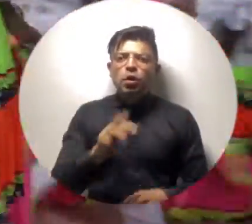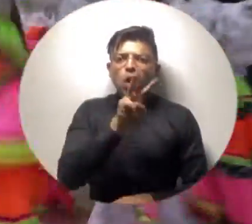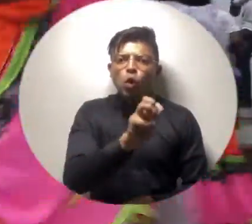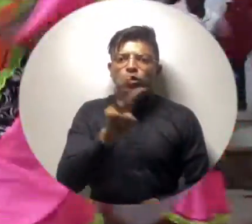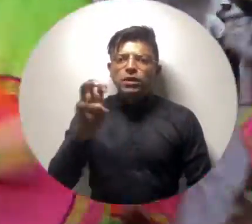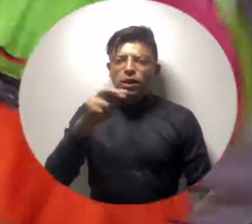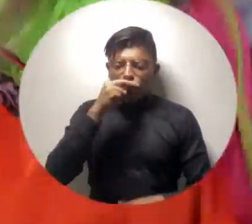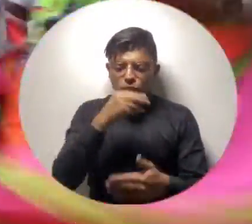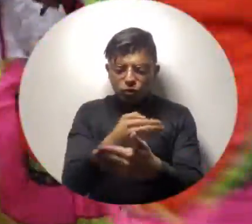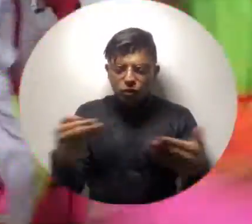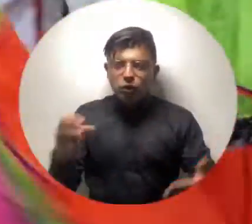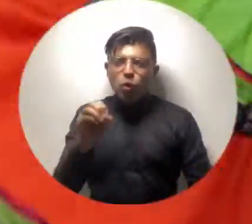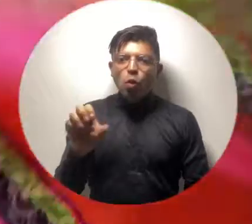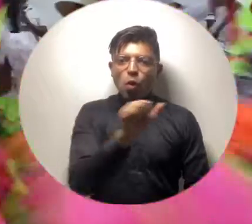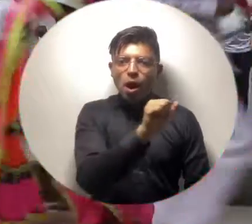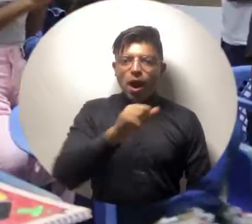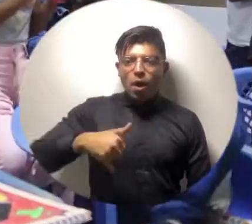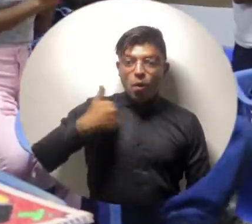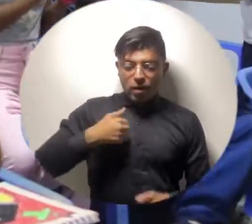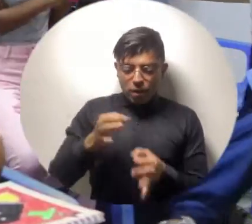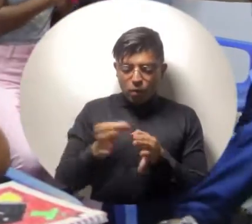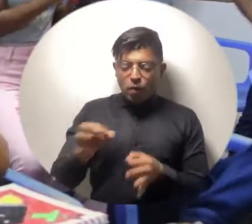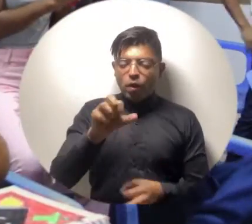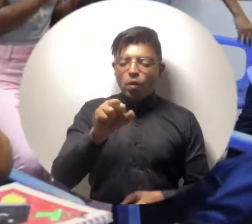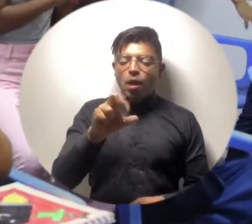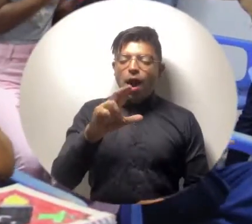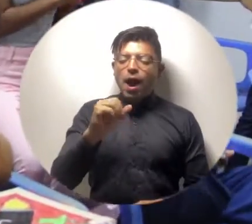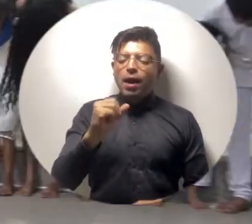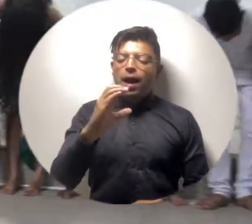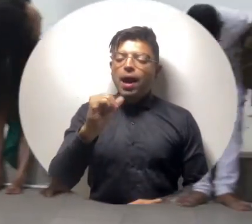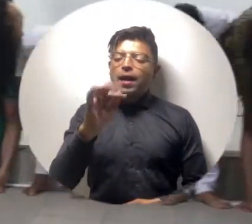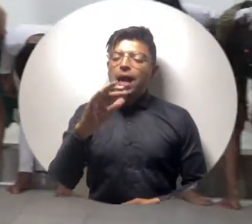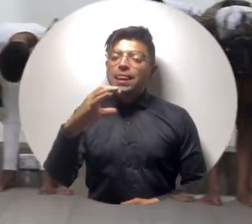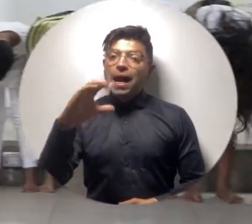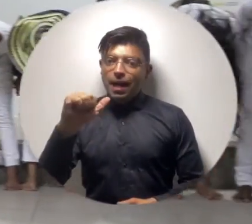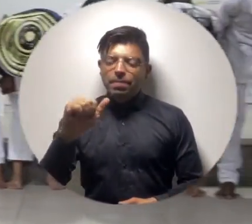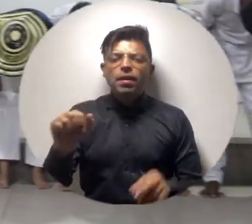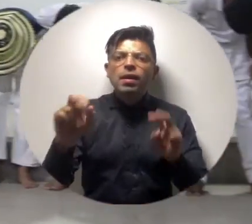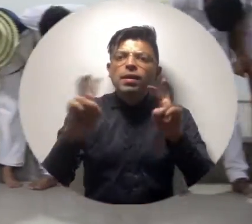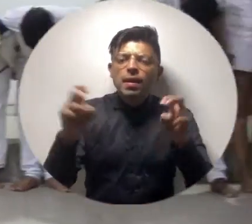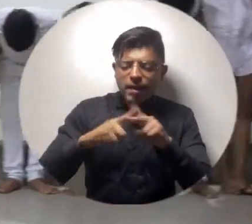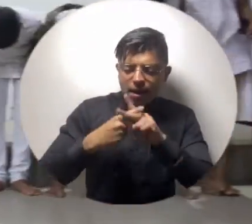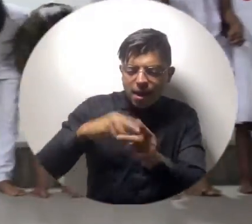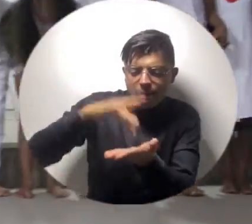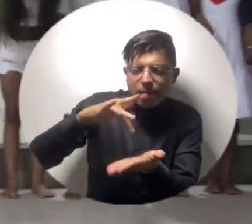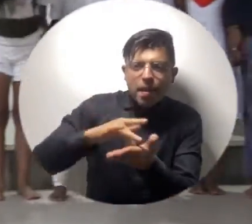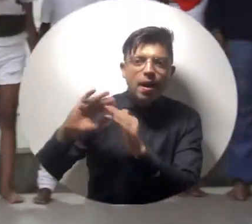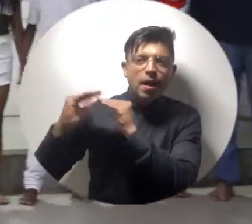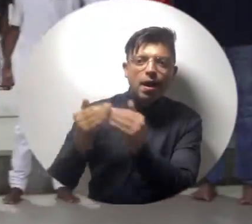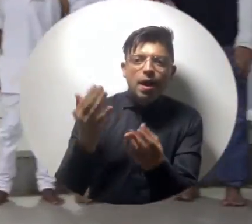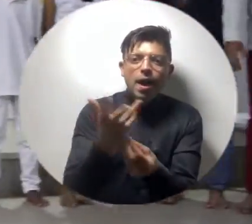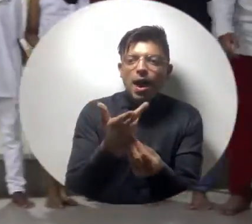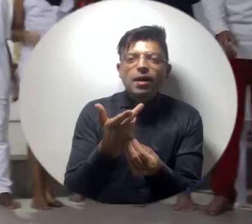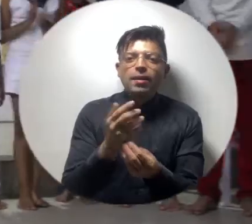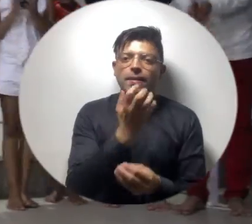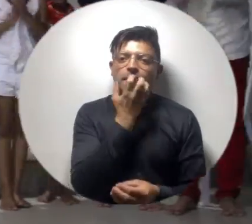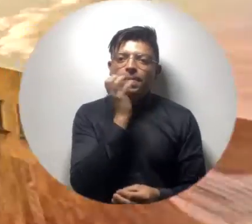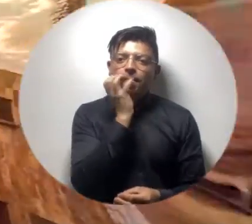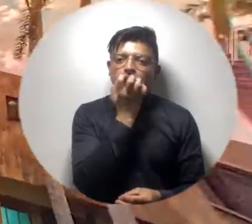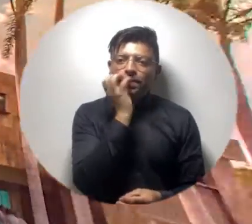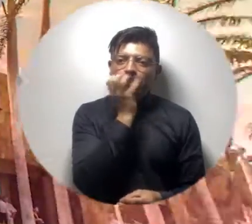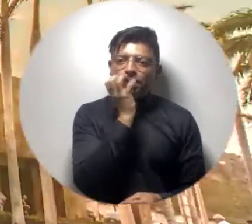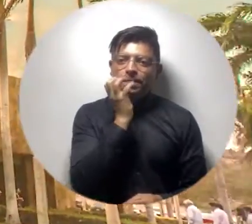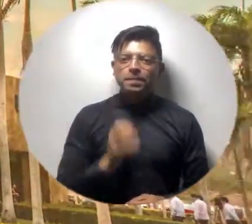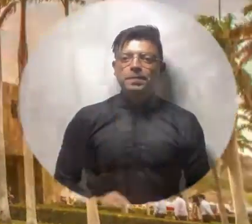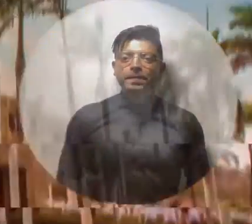88 niños, niñas y adolescentes del municipio de Aracataca participaron en talleres sobre la obra literaria de Gabriel García Márquez.